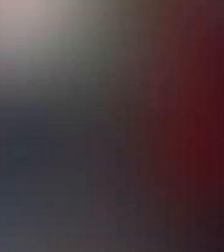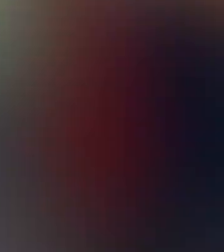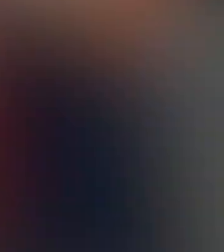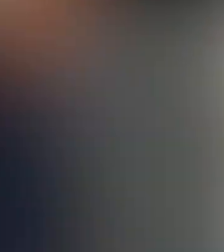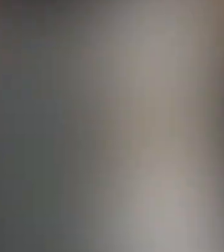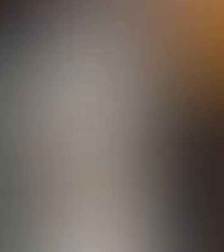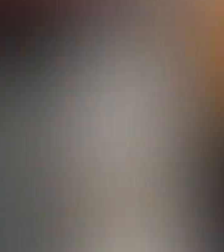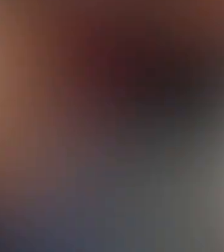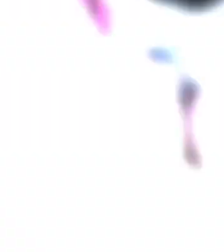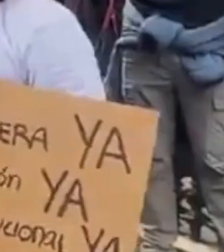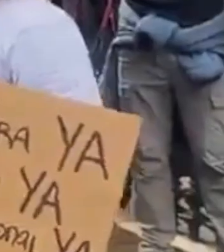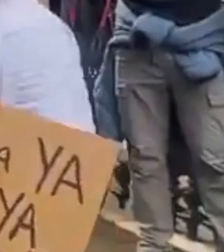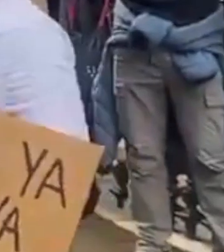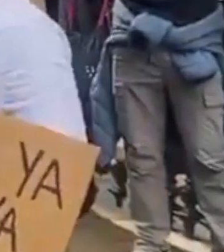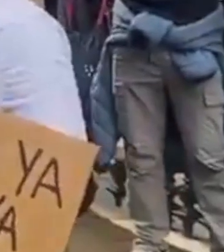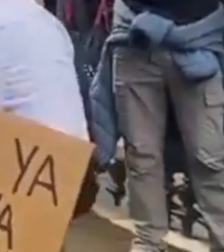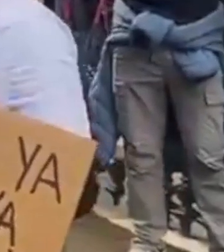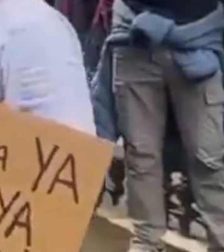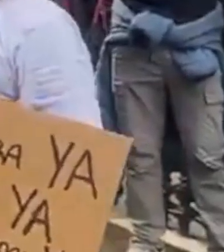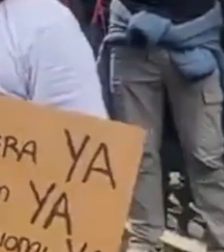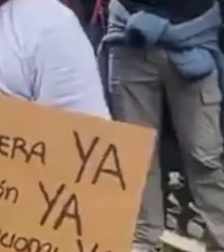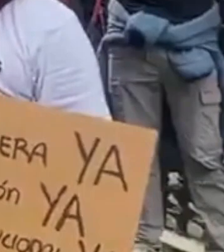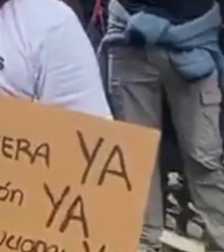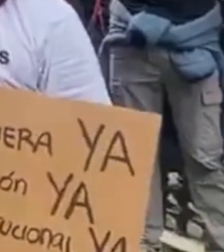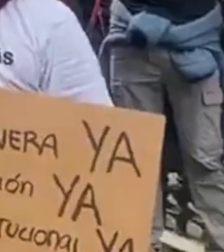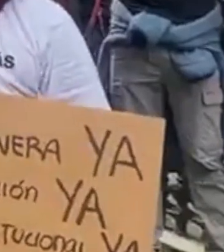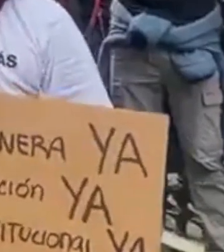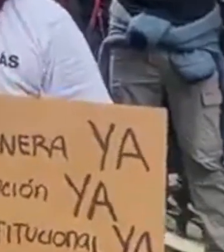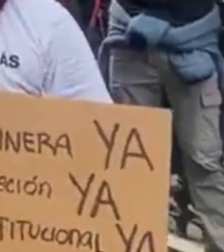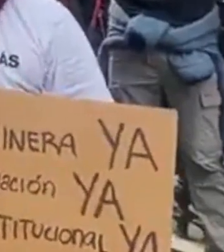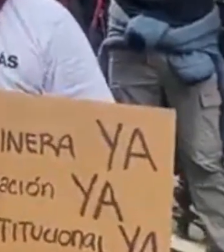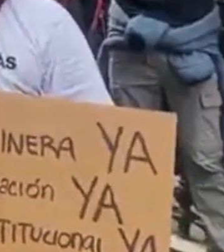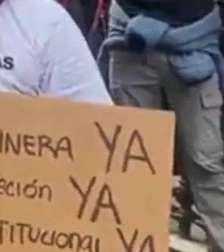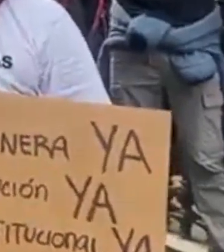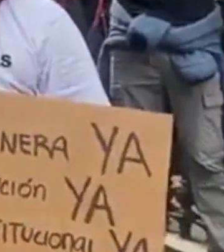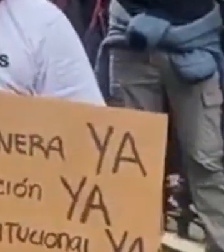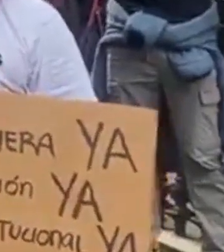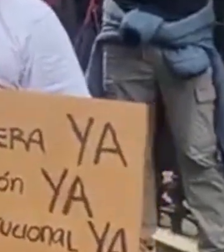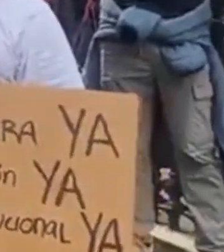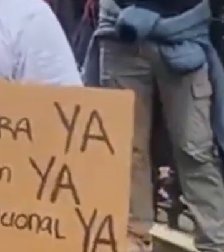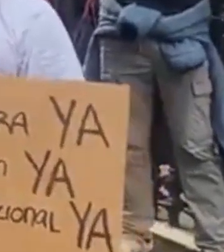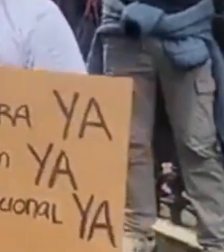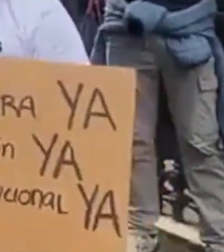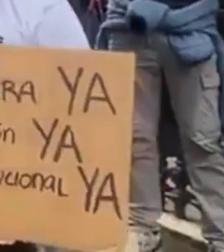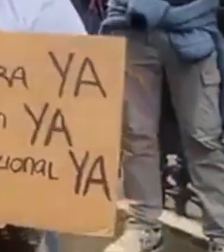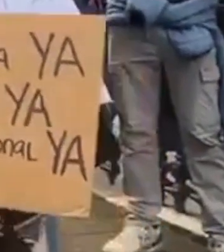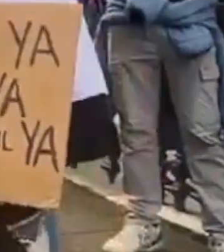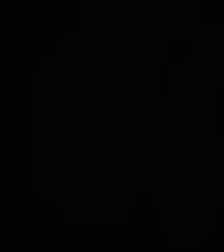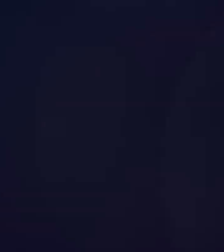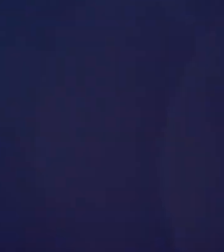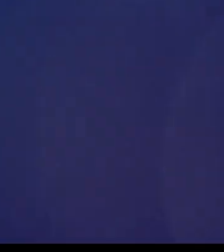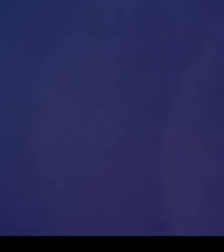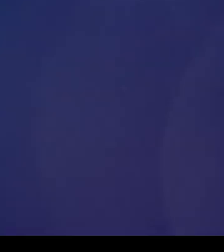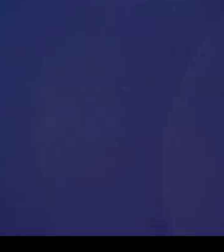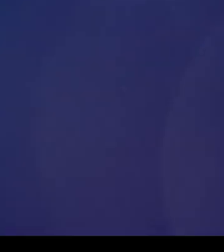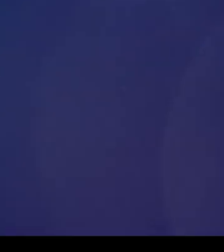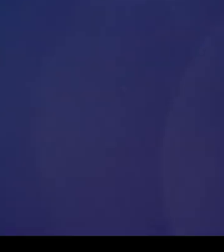de la orden ¡Pero unido! ¡Jamás será vencido! ¡Pero unido! ¡Jamás será vencido!